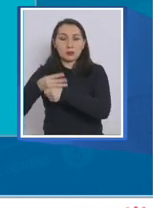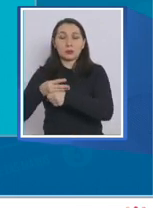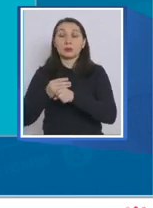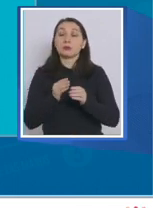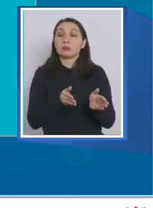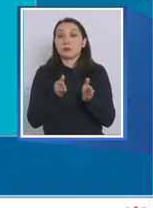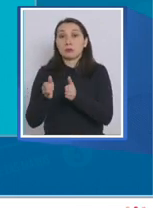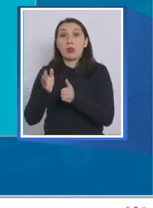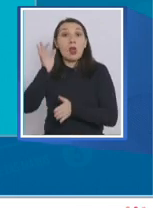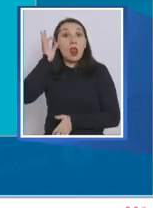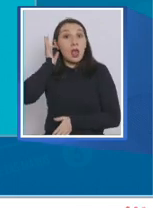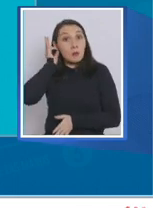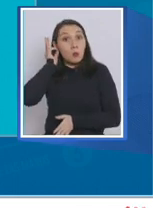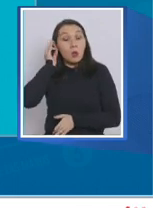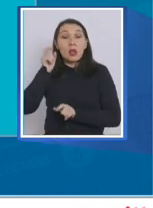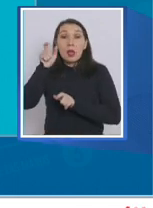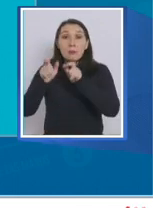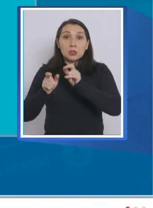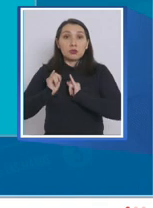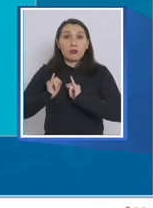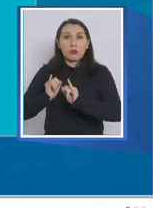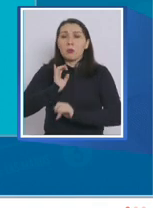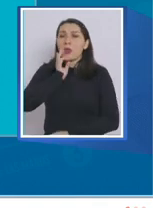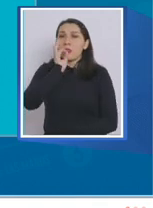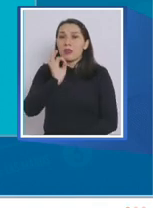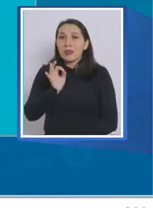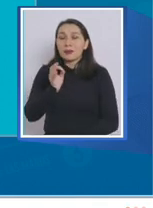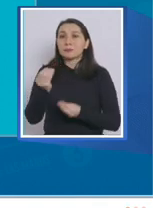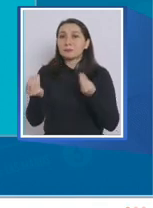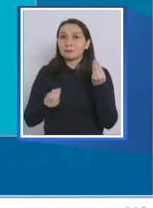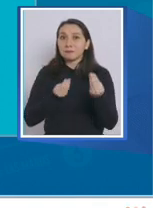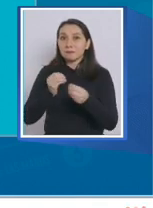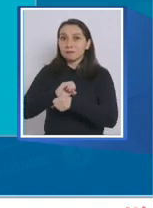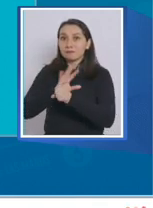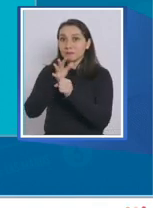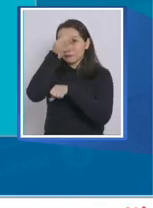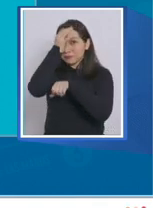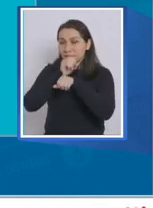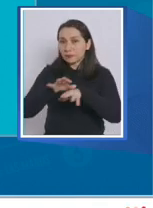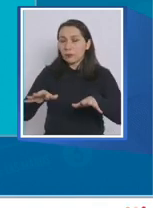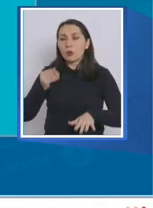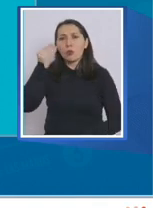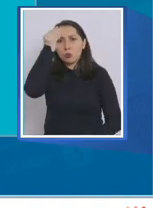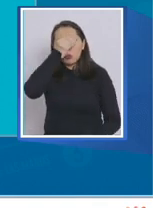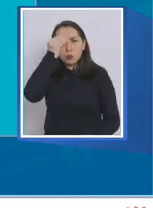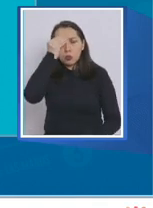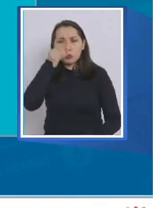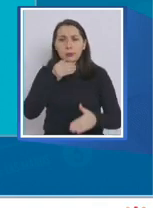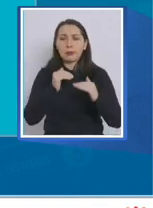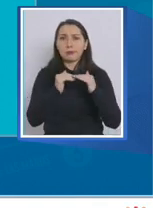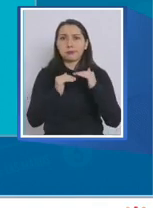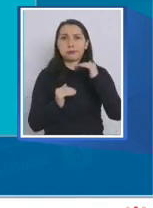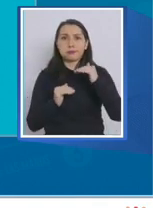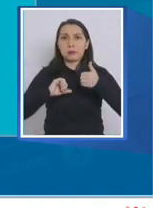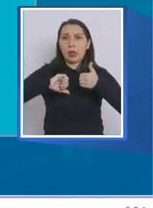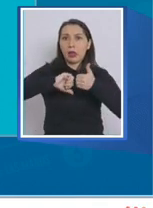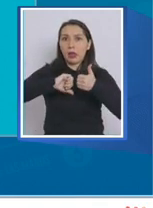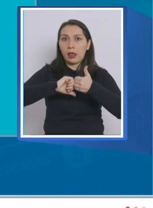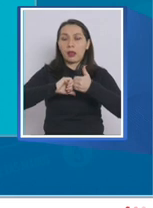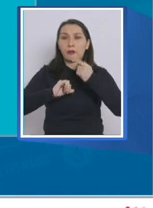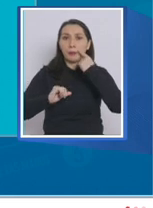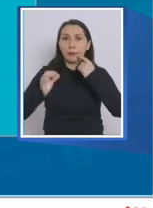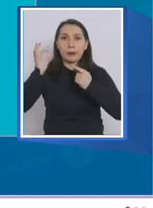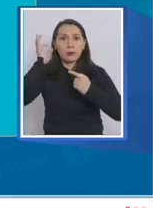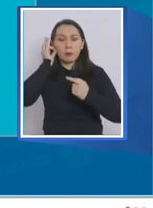En el caso de las mujeres, las personas reportaron, producto de la pandemia, una gran preocupación por la brecha de género y también